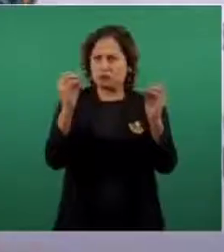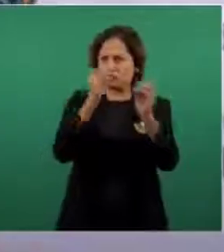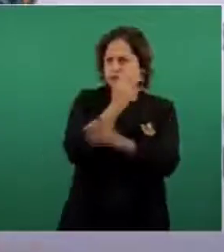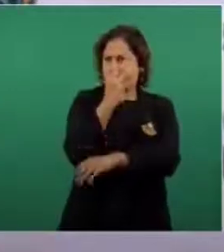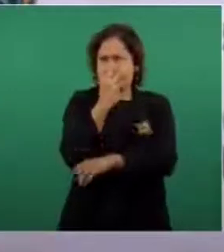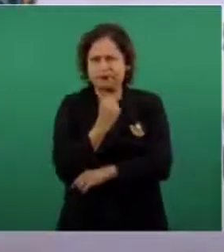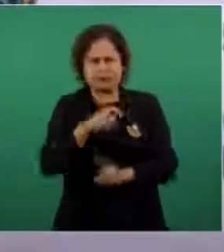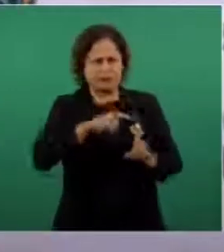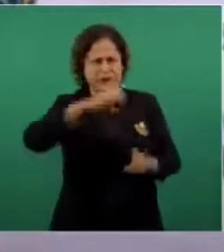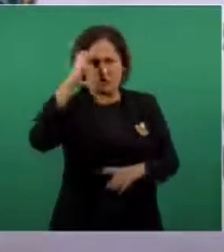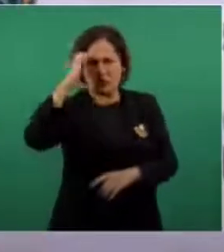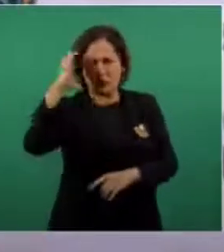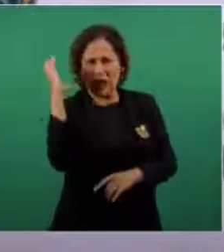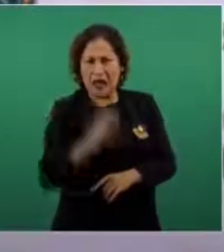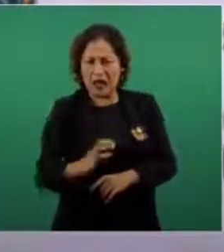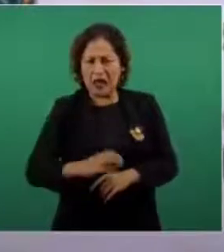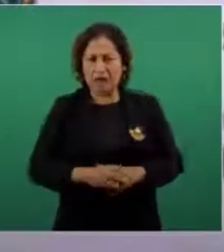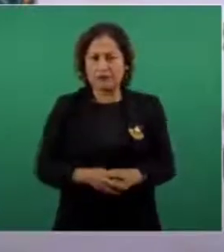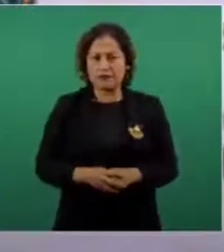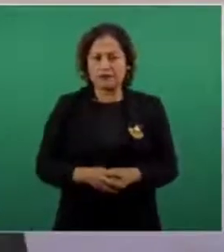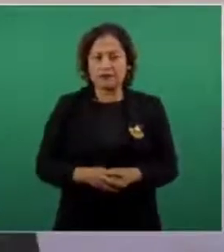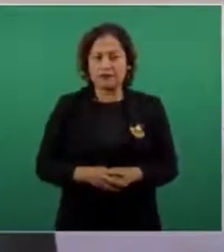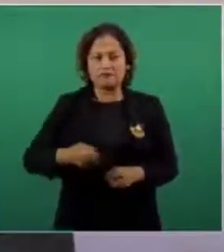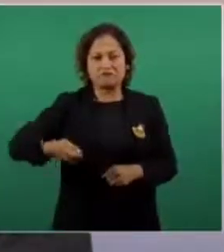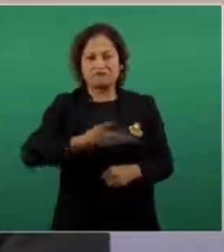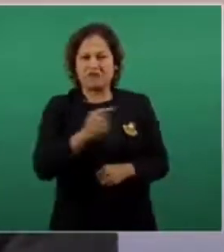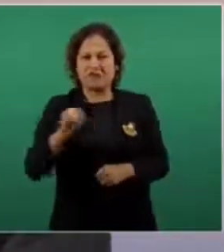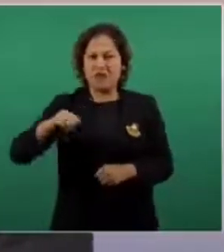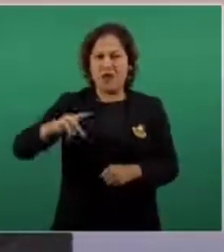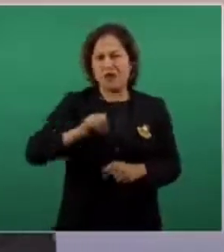monstruo, taimado,